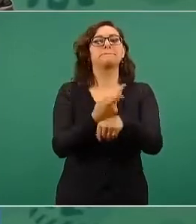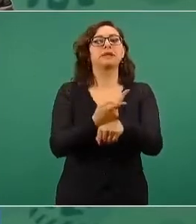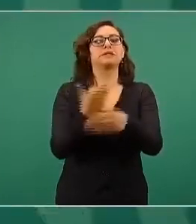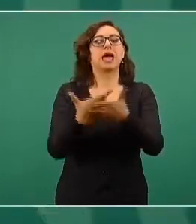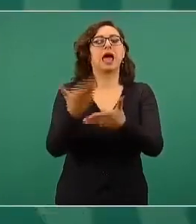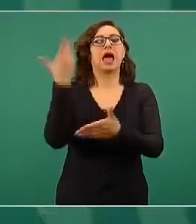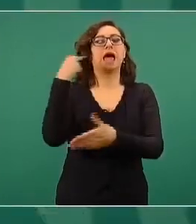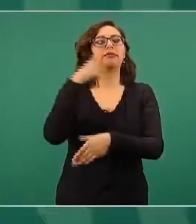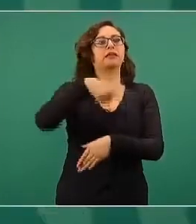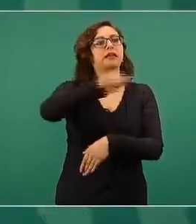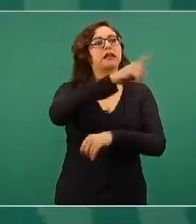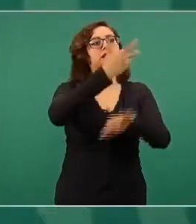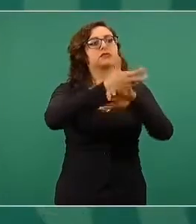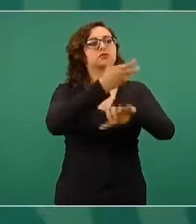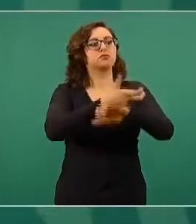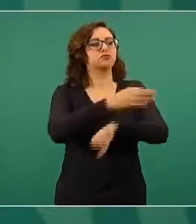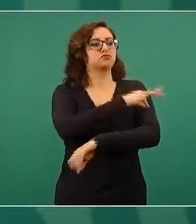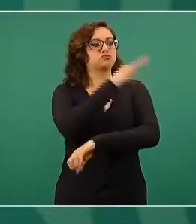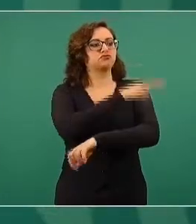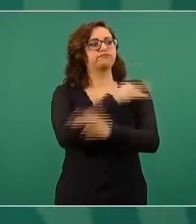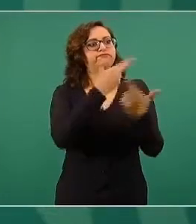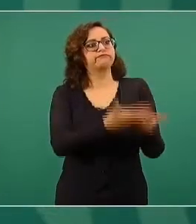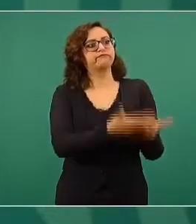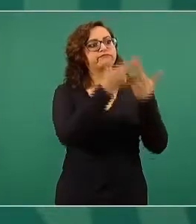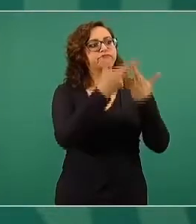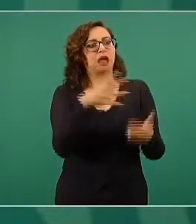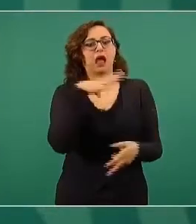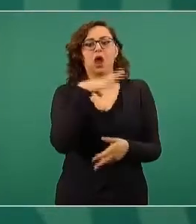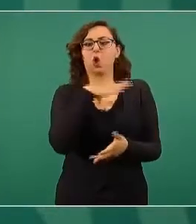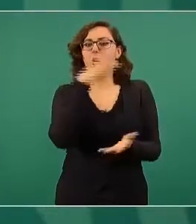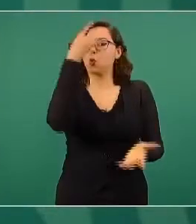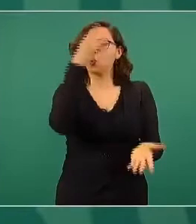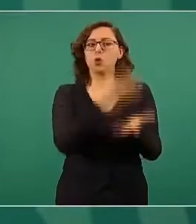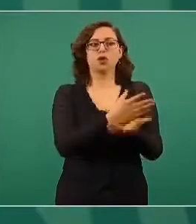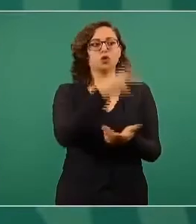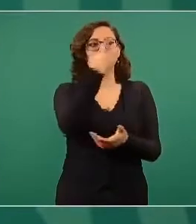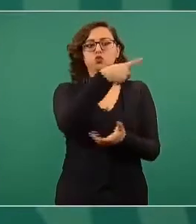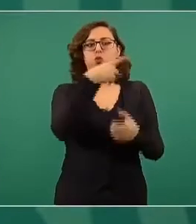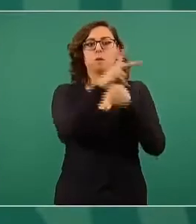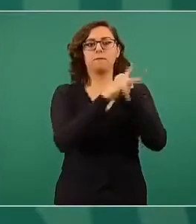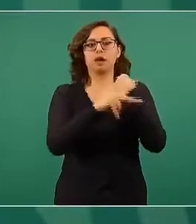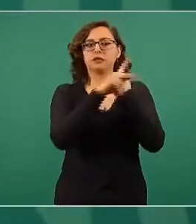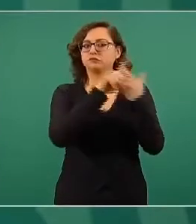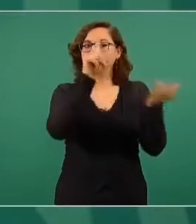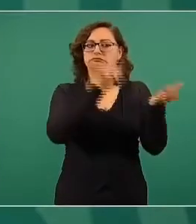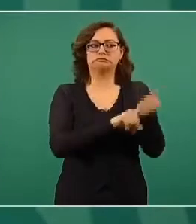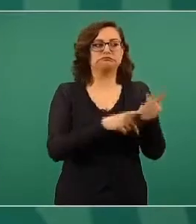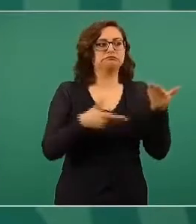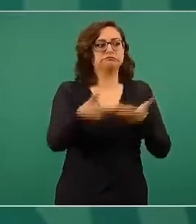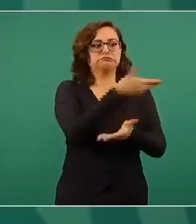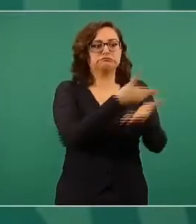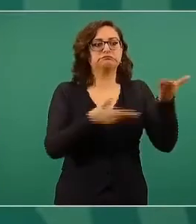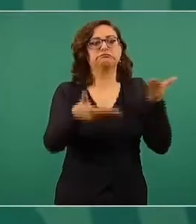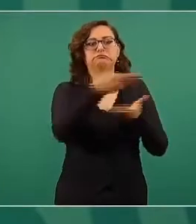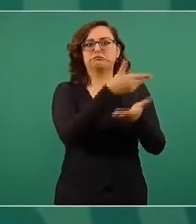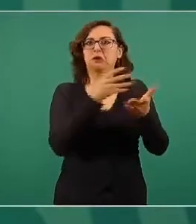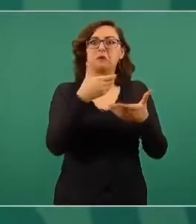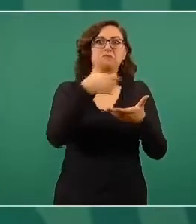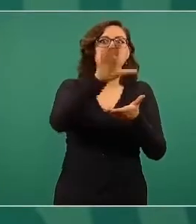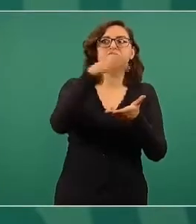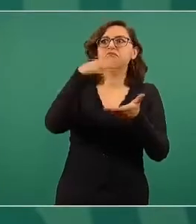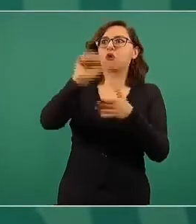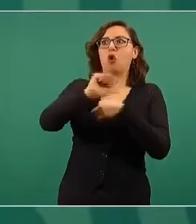ciudadanos estadounidenses. Entonces, ahora han decidido que